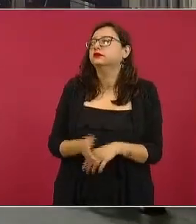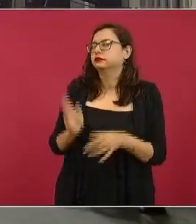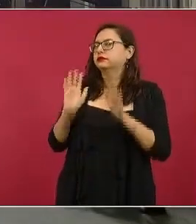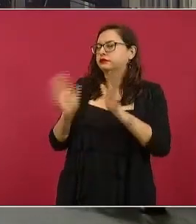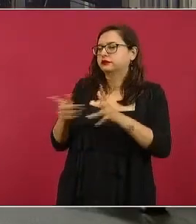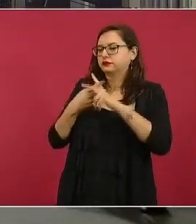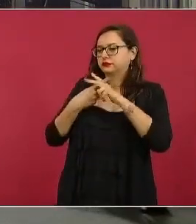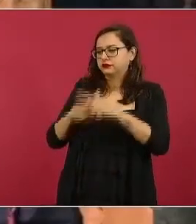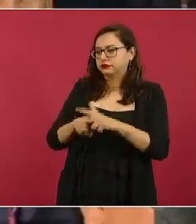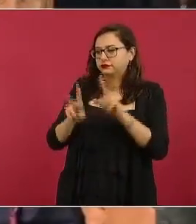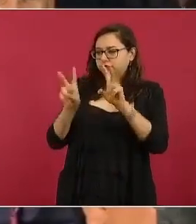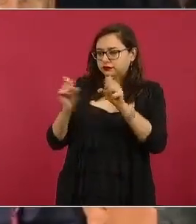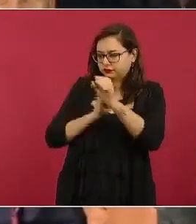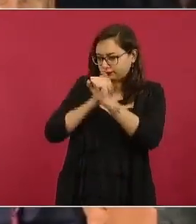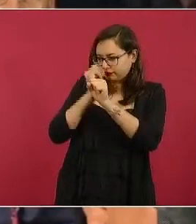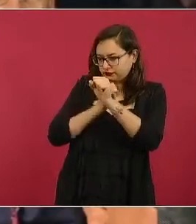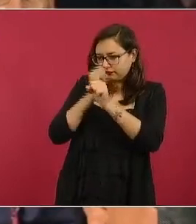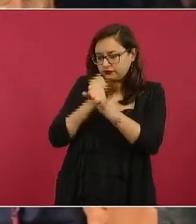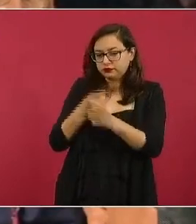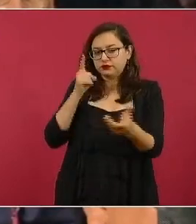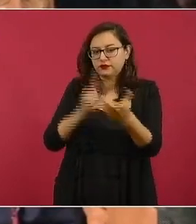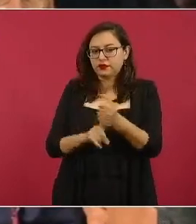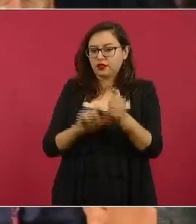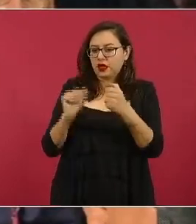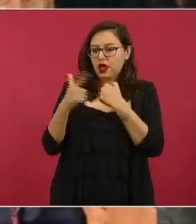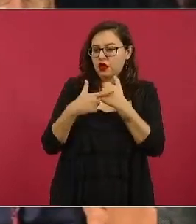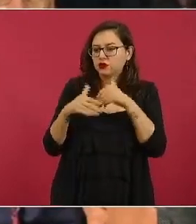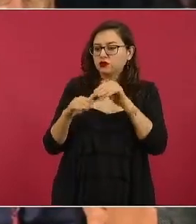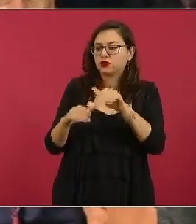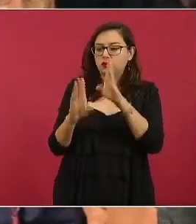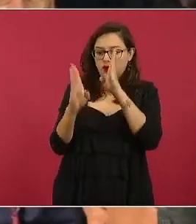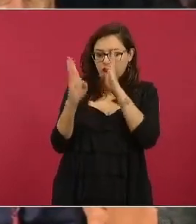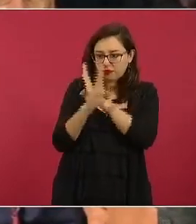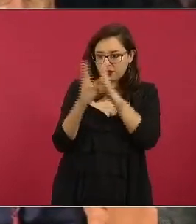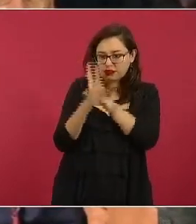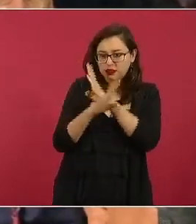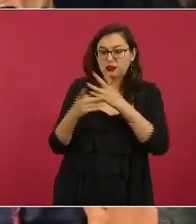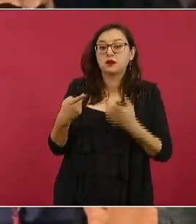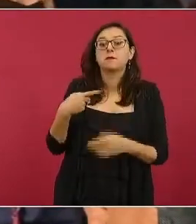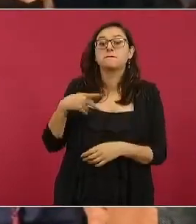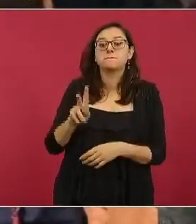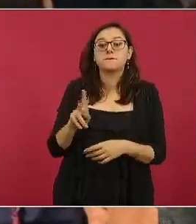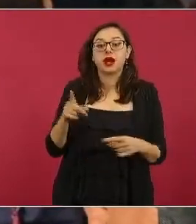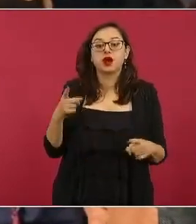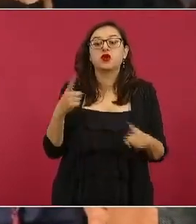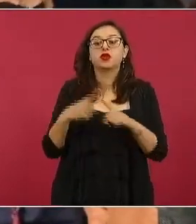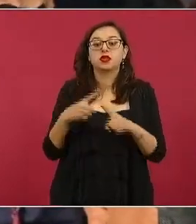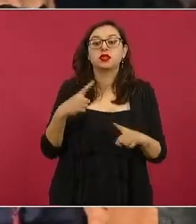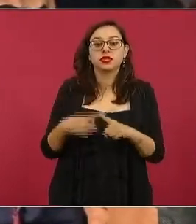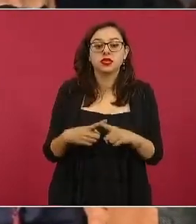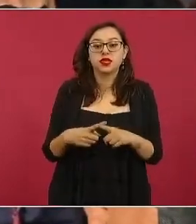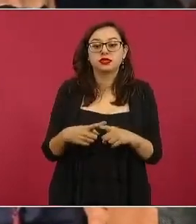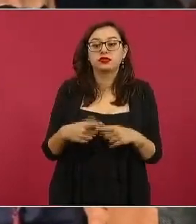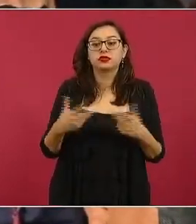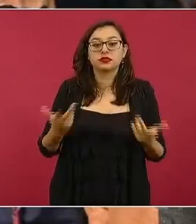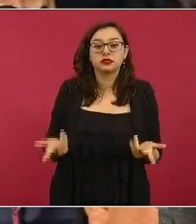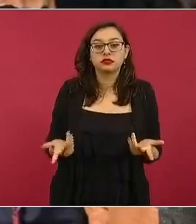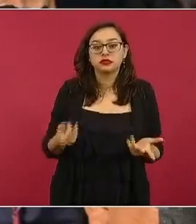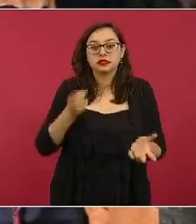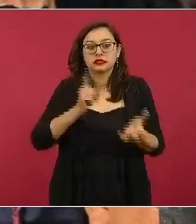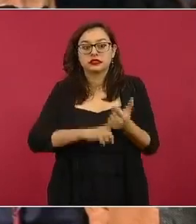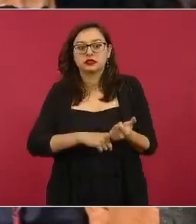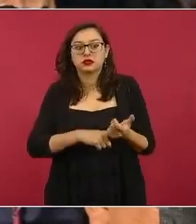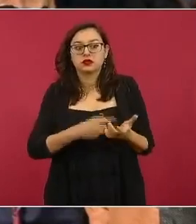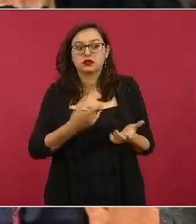espionaje que pudiera estar de que pudiera ser sujeto el fiscal pero entonces quien investigará los dichos en caso del contenido